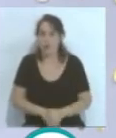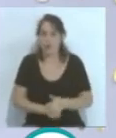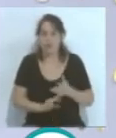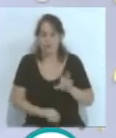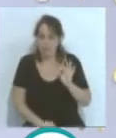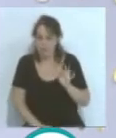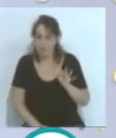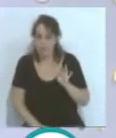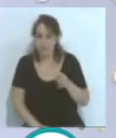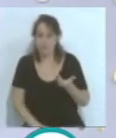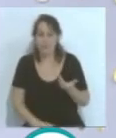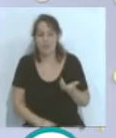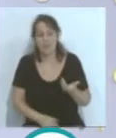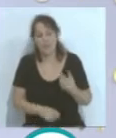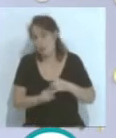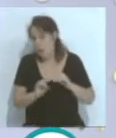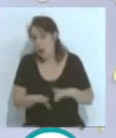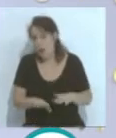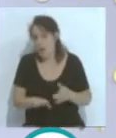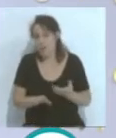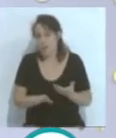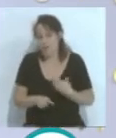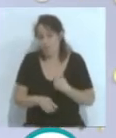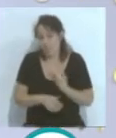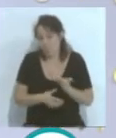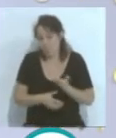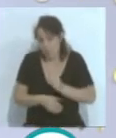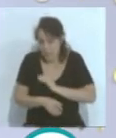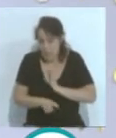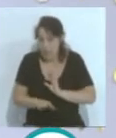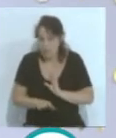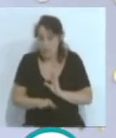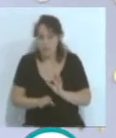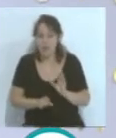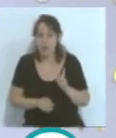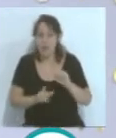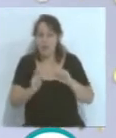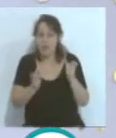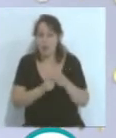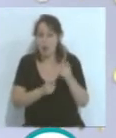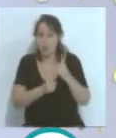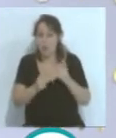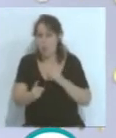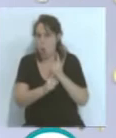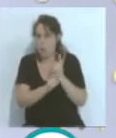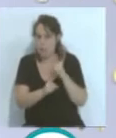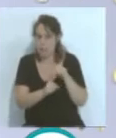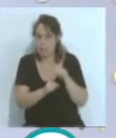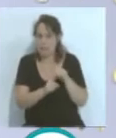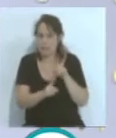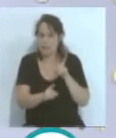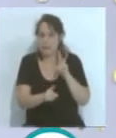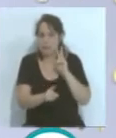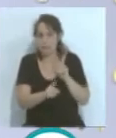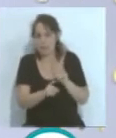verdad que al igual que cuando, por desgracia, hay gente que ve a equipos contrarios esas camisetas y, bueno,